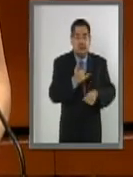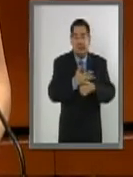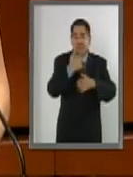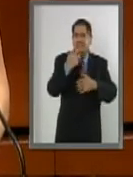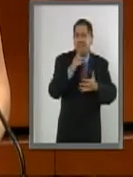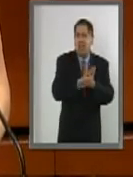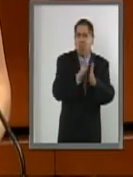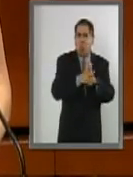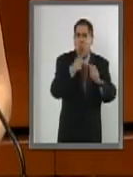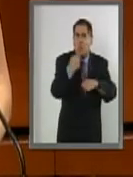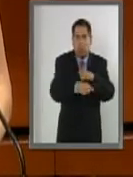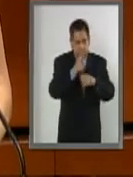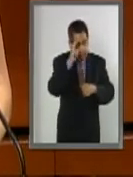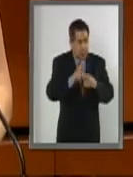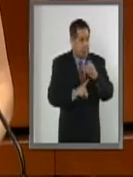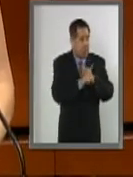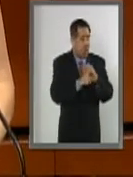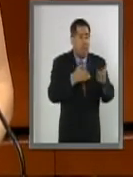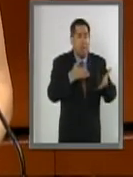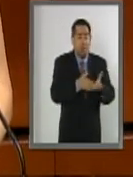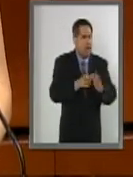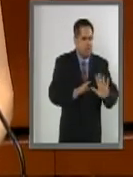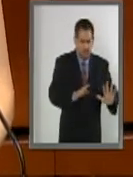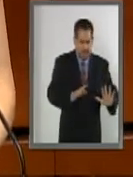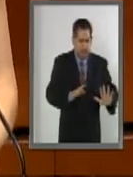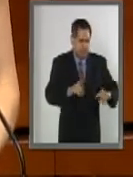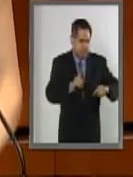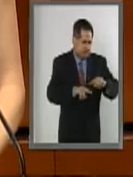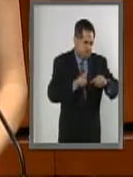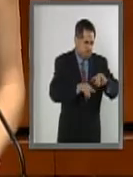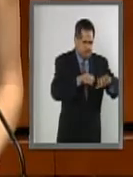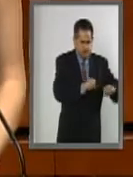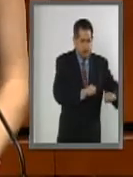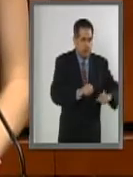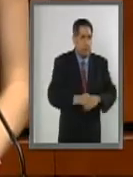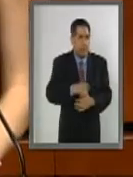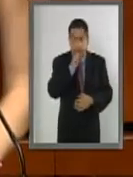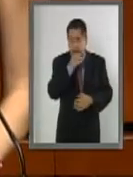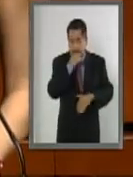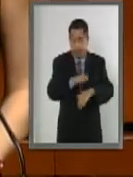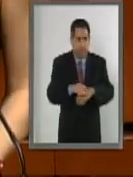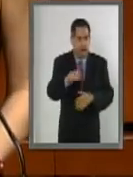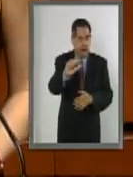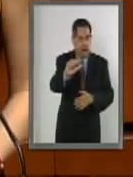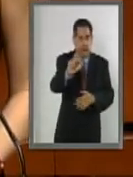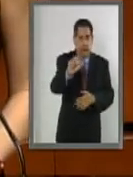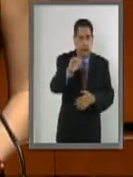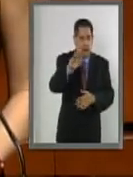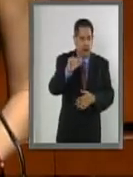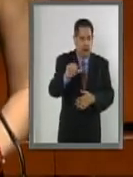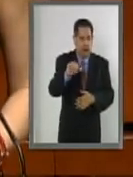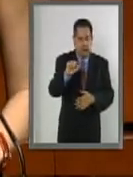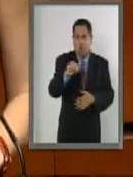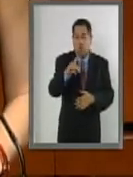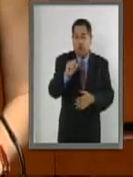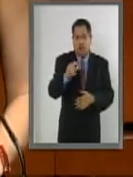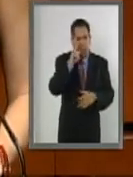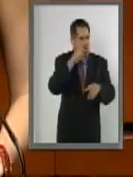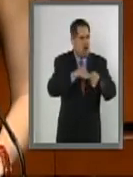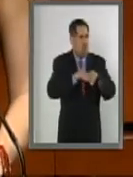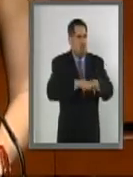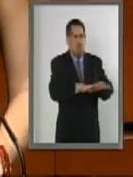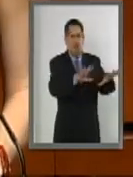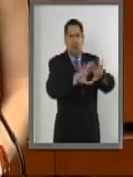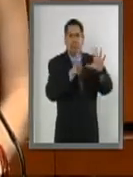al desarrollo económico. Además, hay que mencionarlo, Arabia Saudita es un país con importante influencia en toda la región,